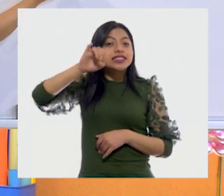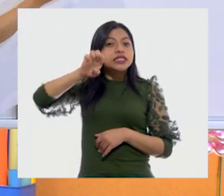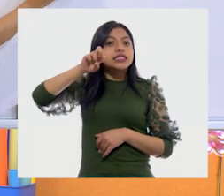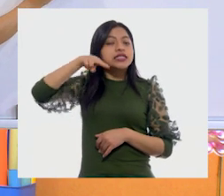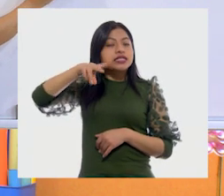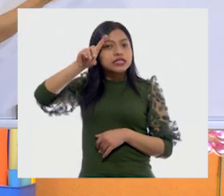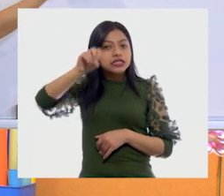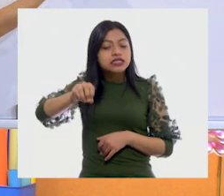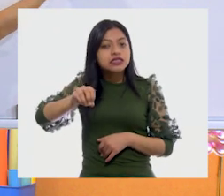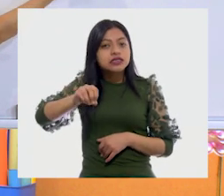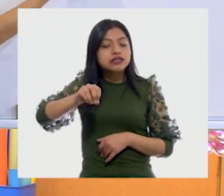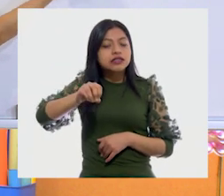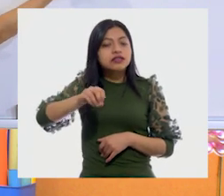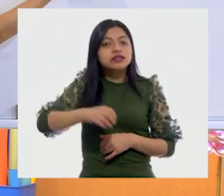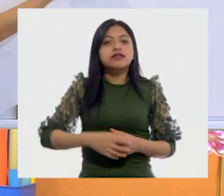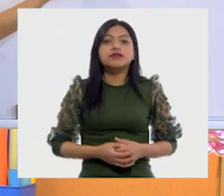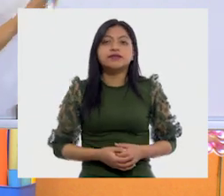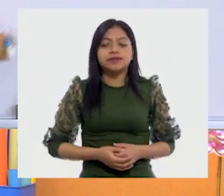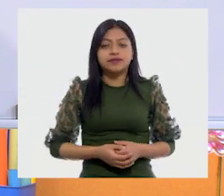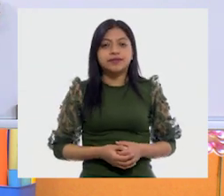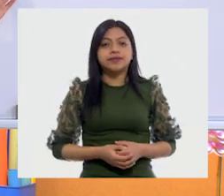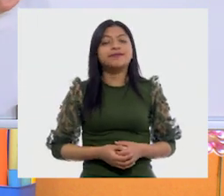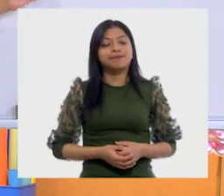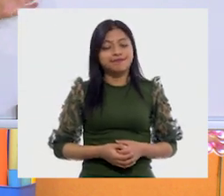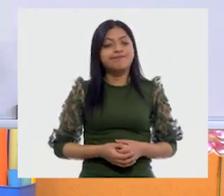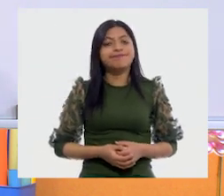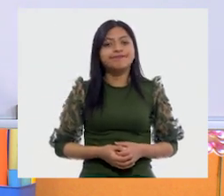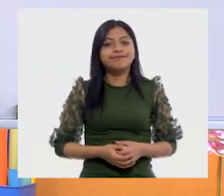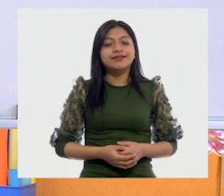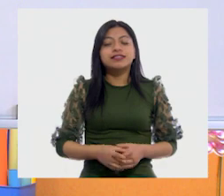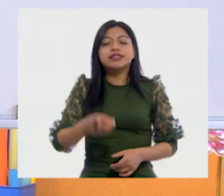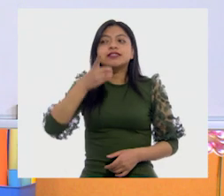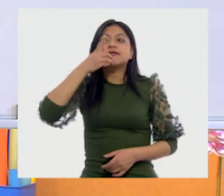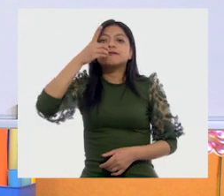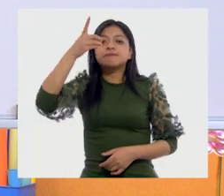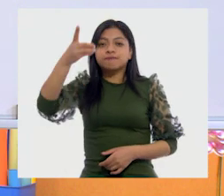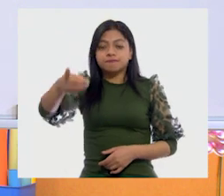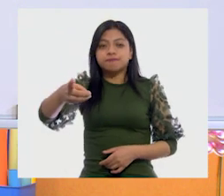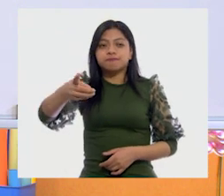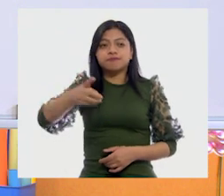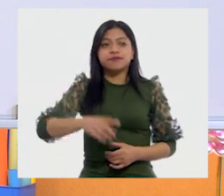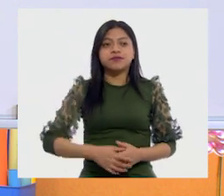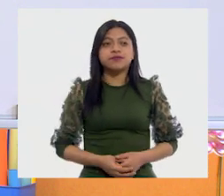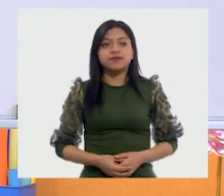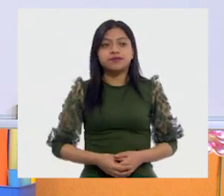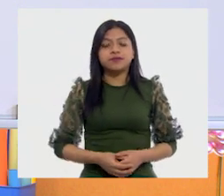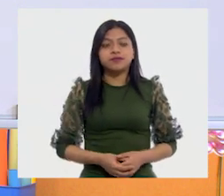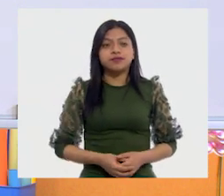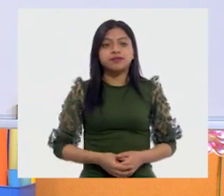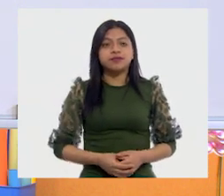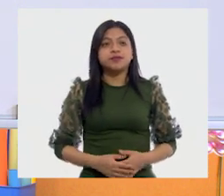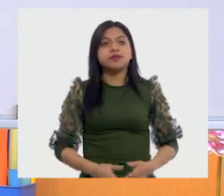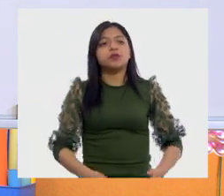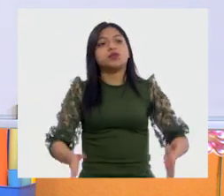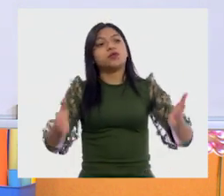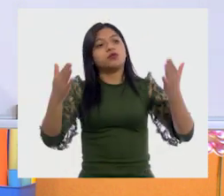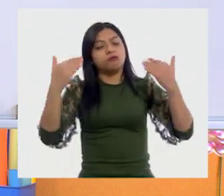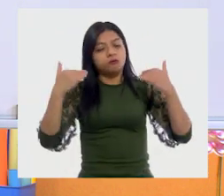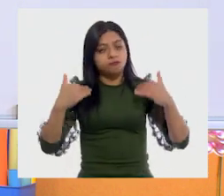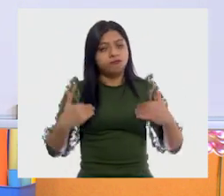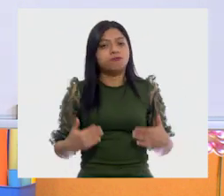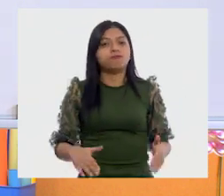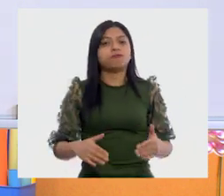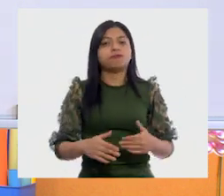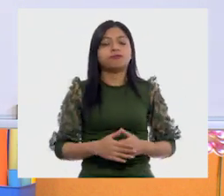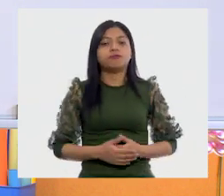-N-D. Ajá. La D. Diciendo. Ajá. Y ya vamos a la parte de abajo, ¿qué